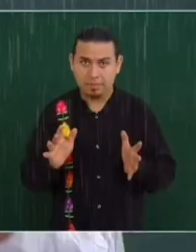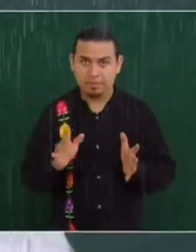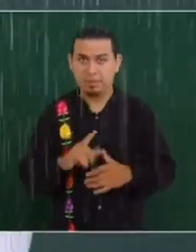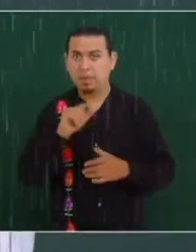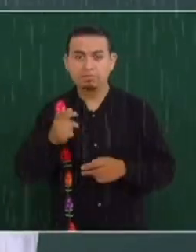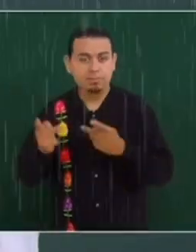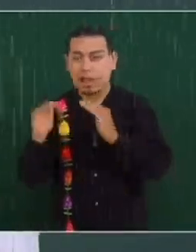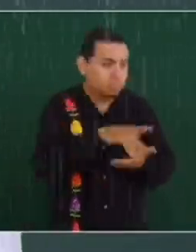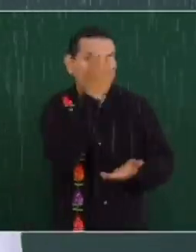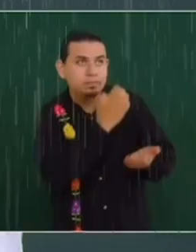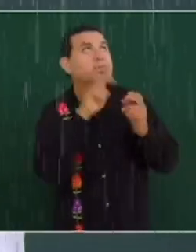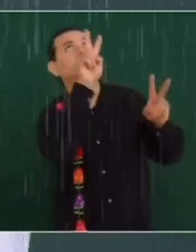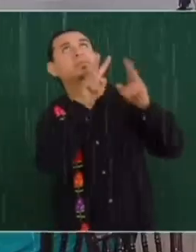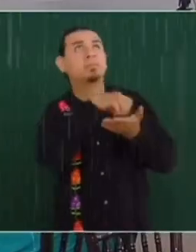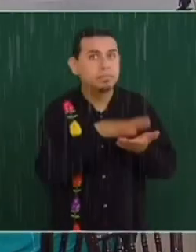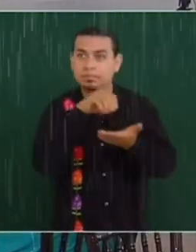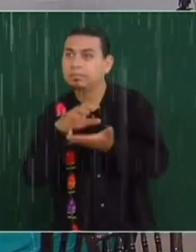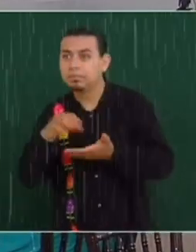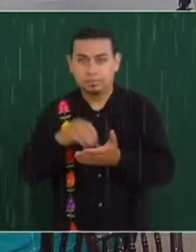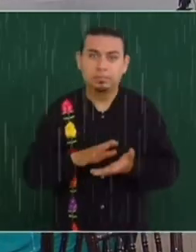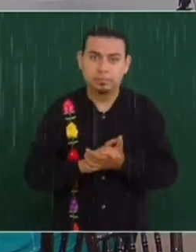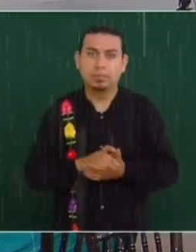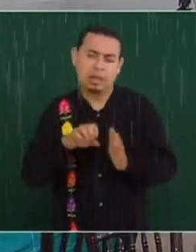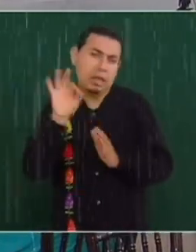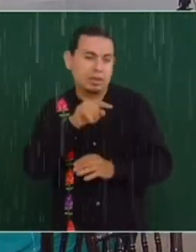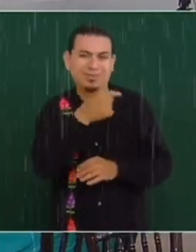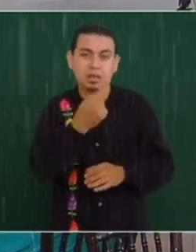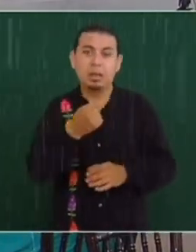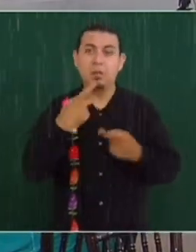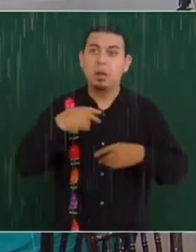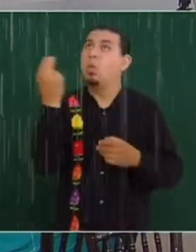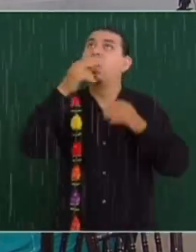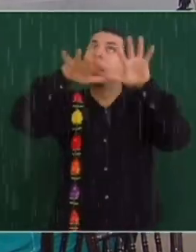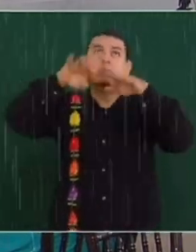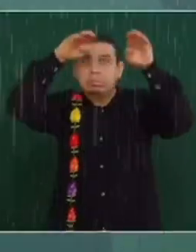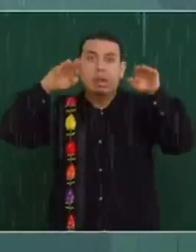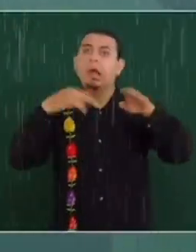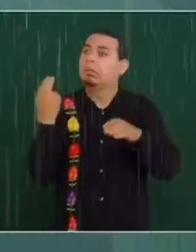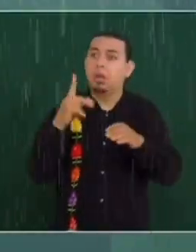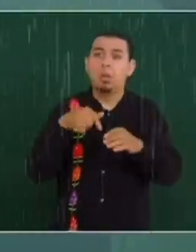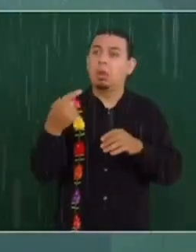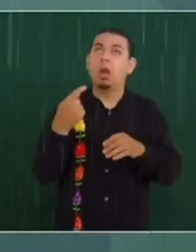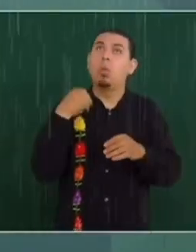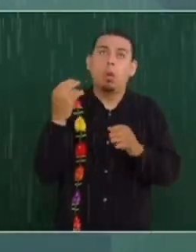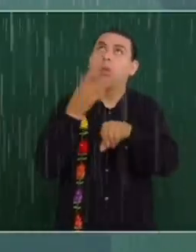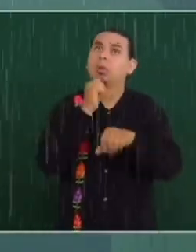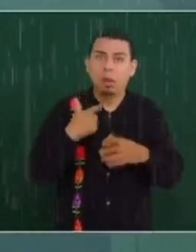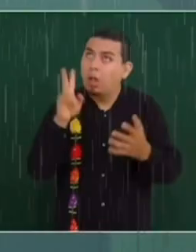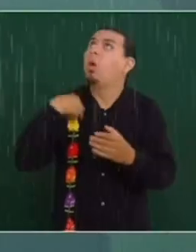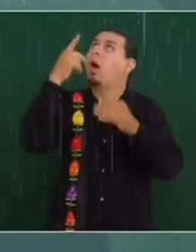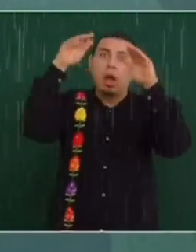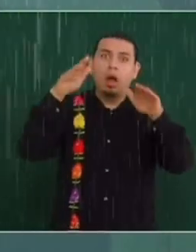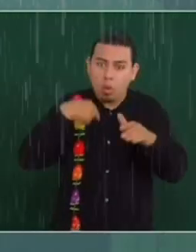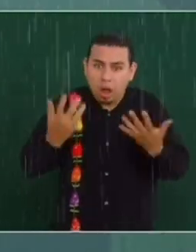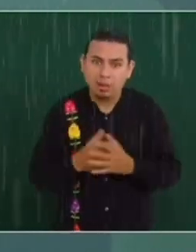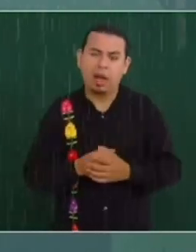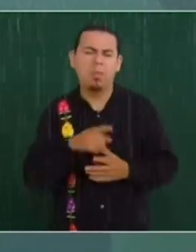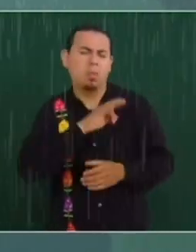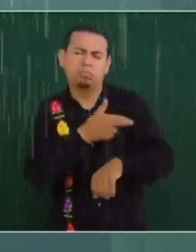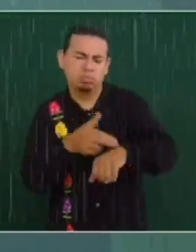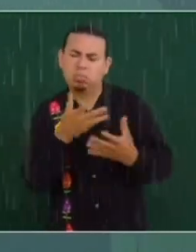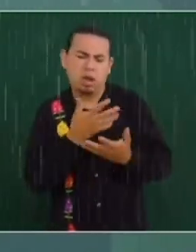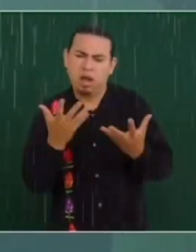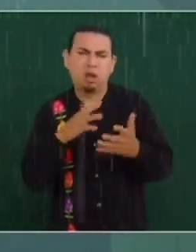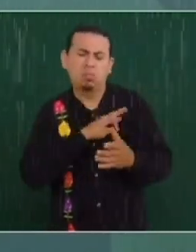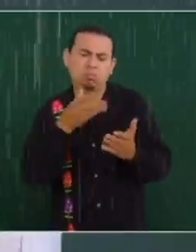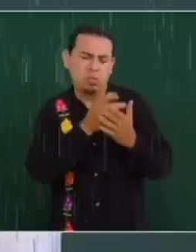es un censo casa por casa. Puede ser que se den casos, como el que tú mencionas, pero se corrige. Pero es lo más seguro, porque